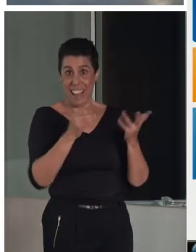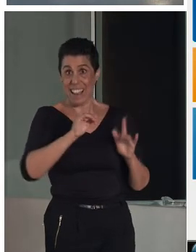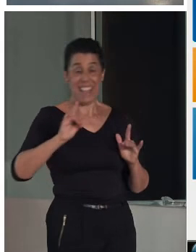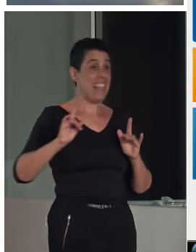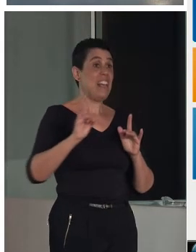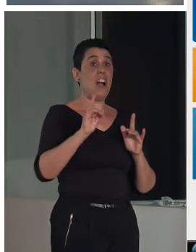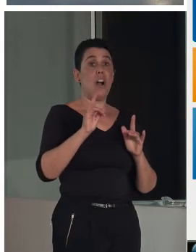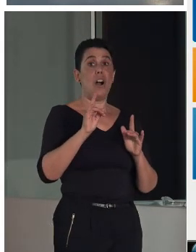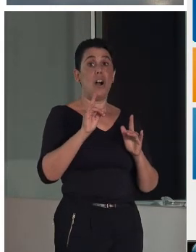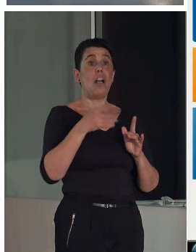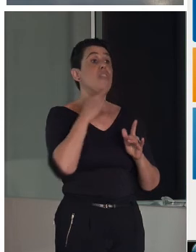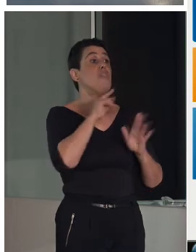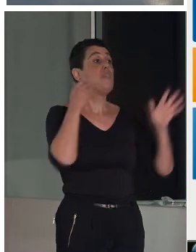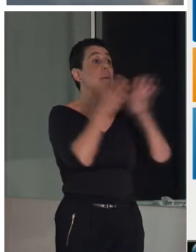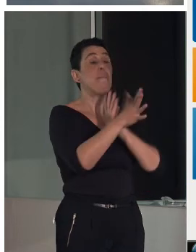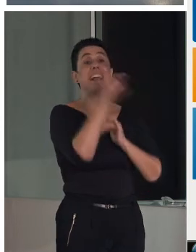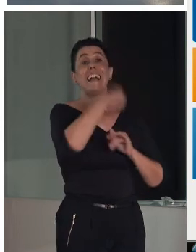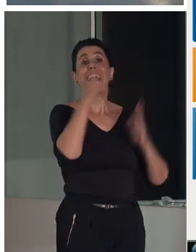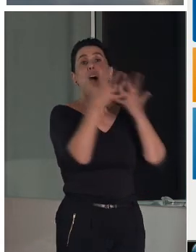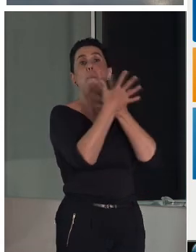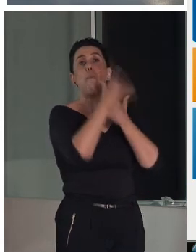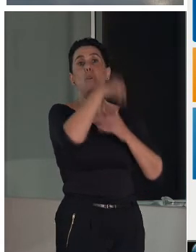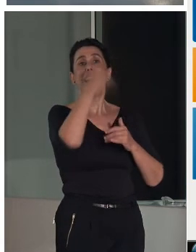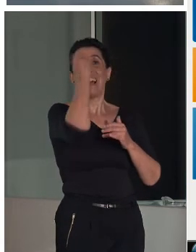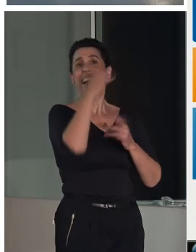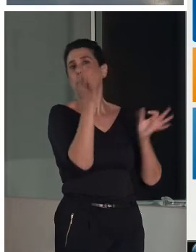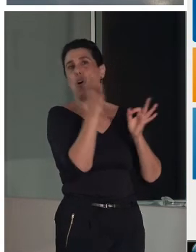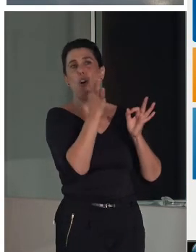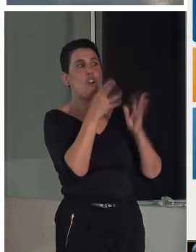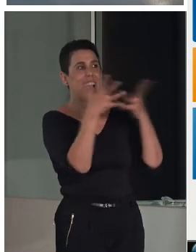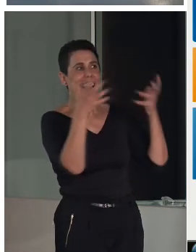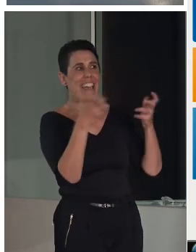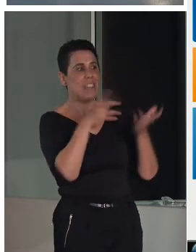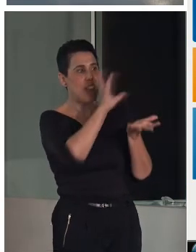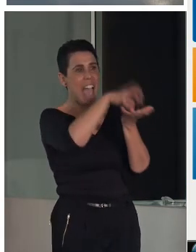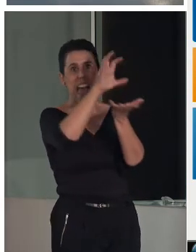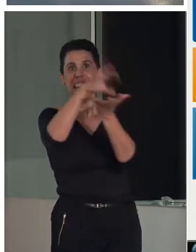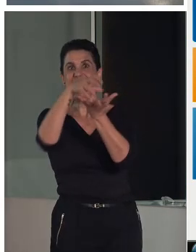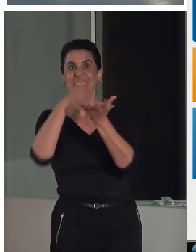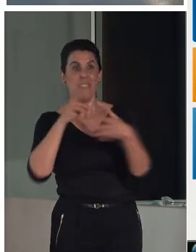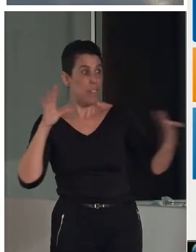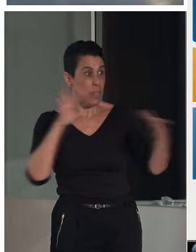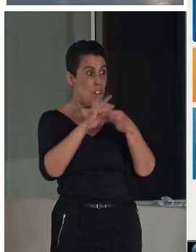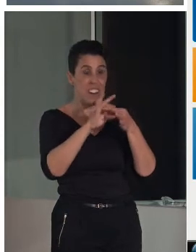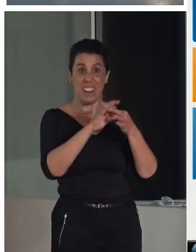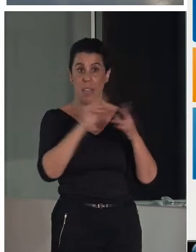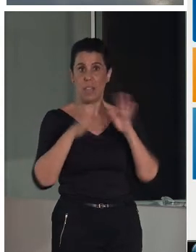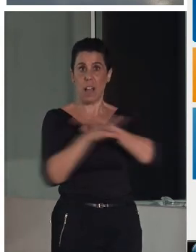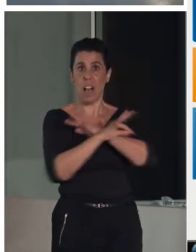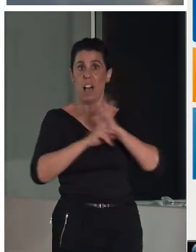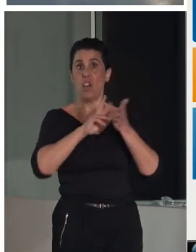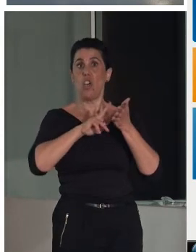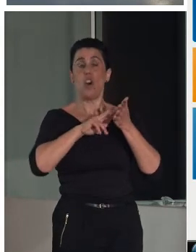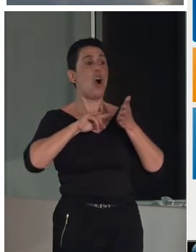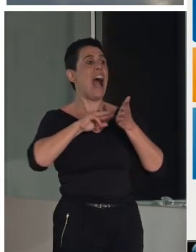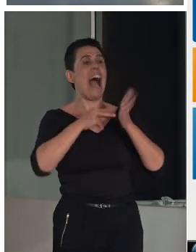declaración del mudéjar de Aragón en Teruel, que es una serie de edificios totalmente vinculados con la arquitectura y, sobre todo, definidos